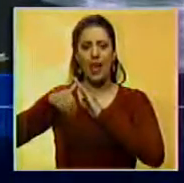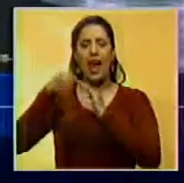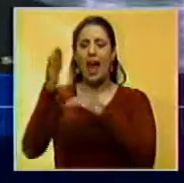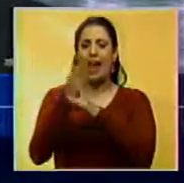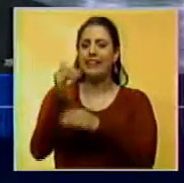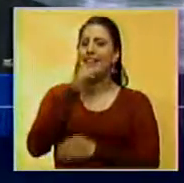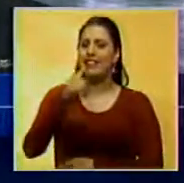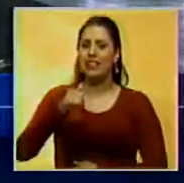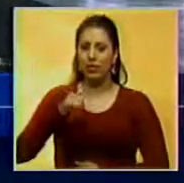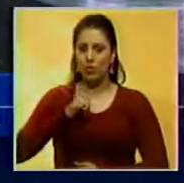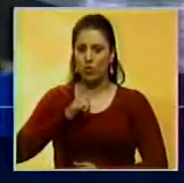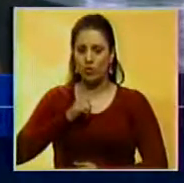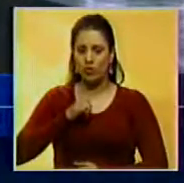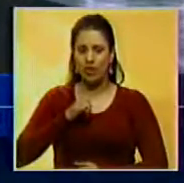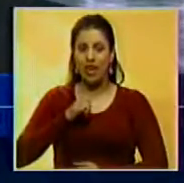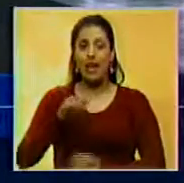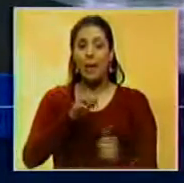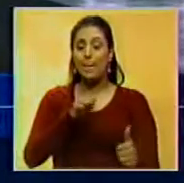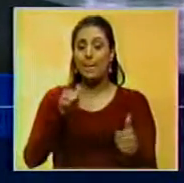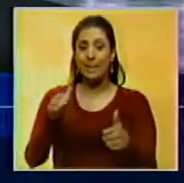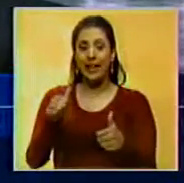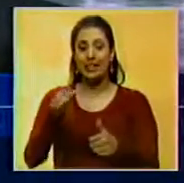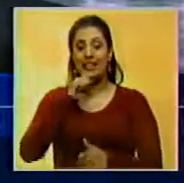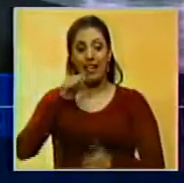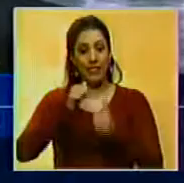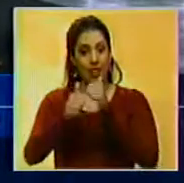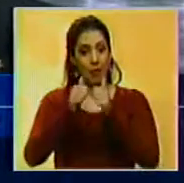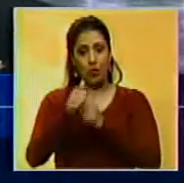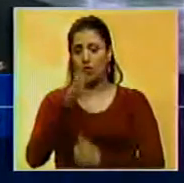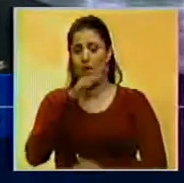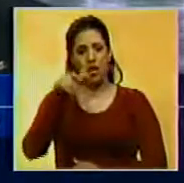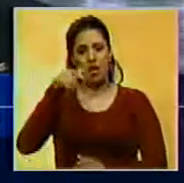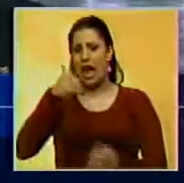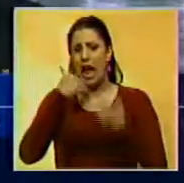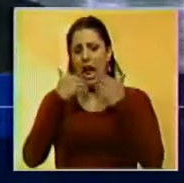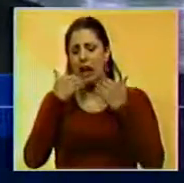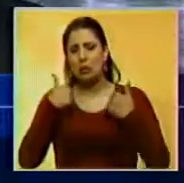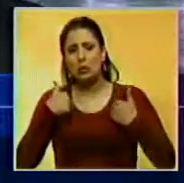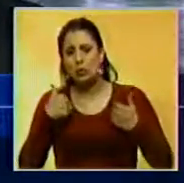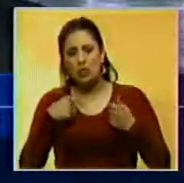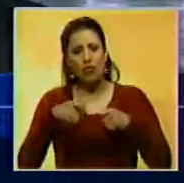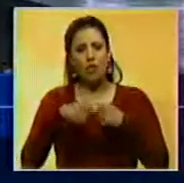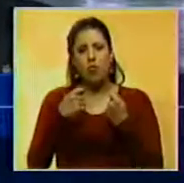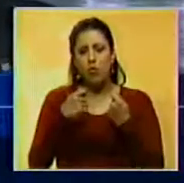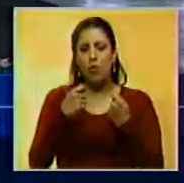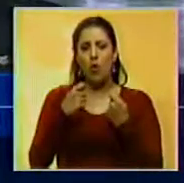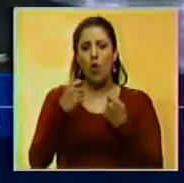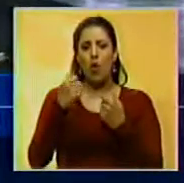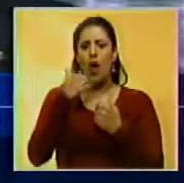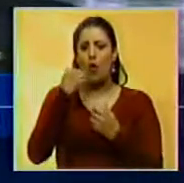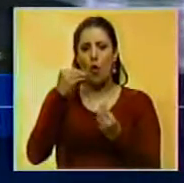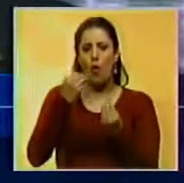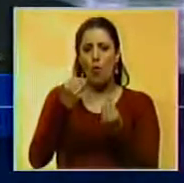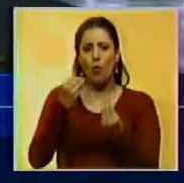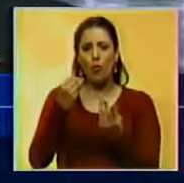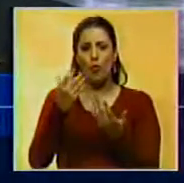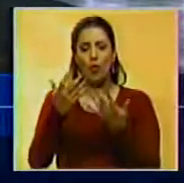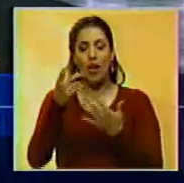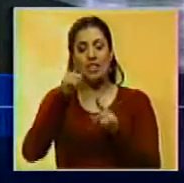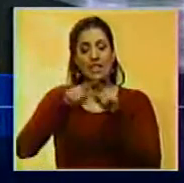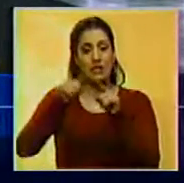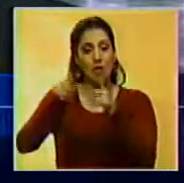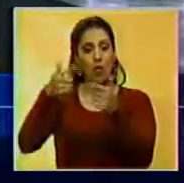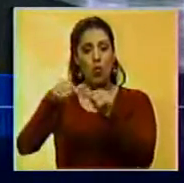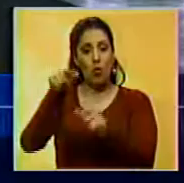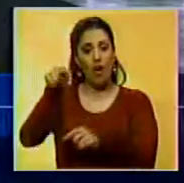reportado inicialmente por los atletas. Ellos no fueron víctimas de una acción criminal como ellos dijeron